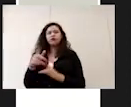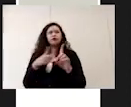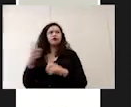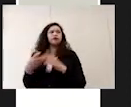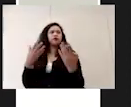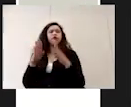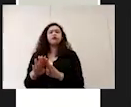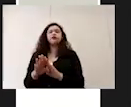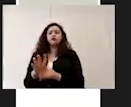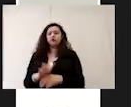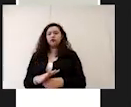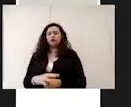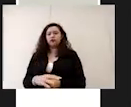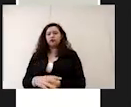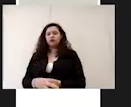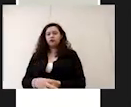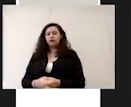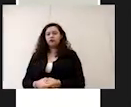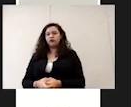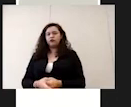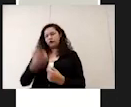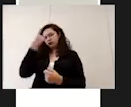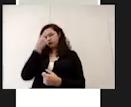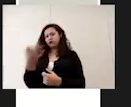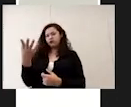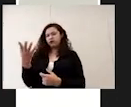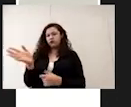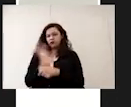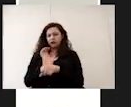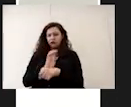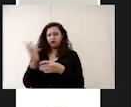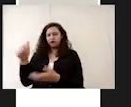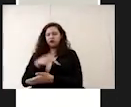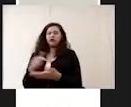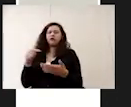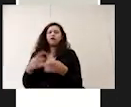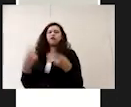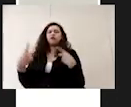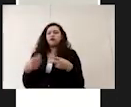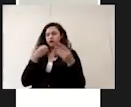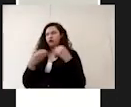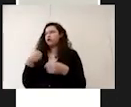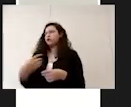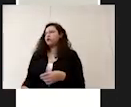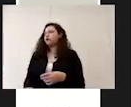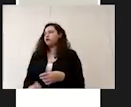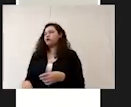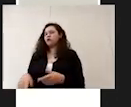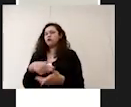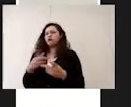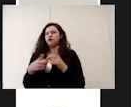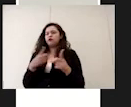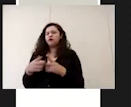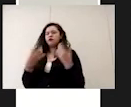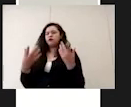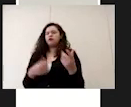de la industria audiovisual de establecimientos con venta de alimentos de clubes deportivos y actividades